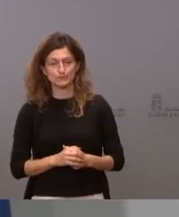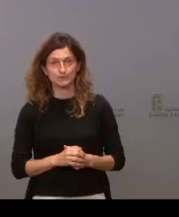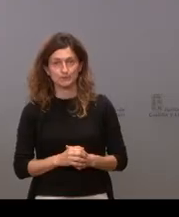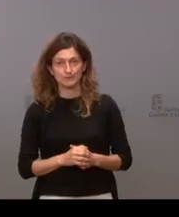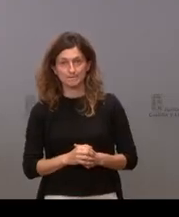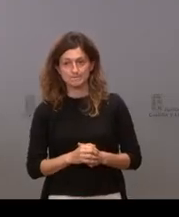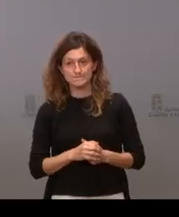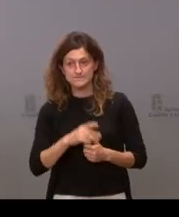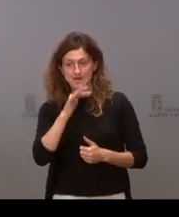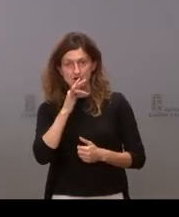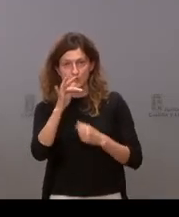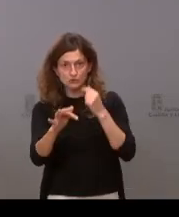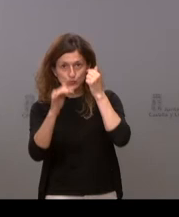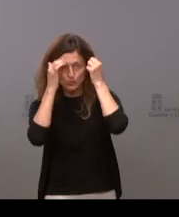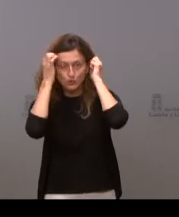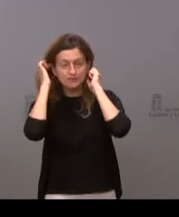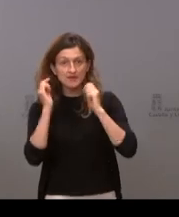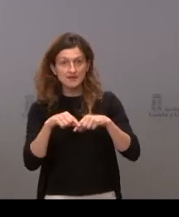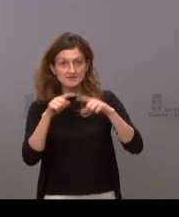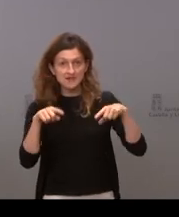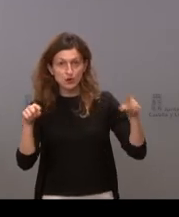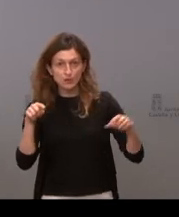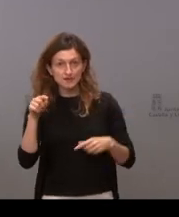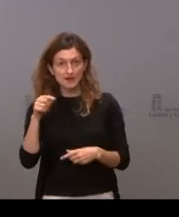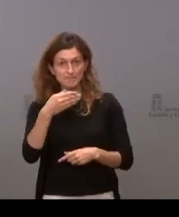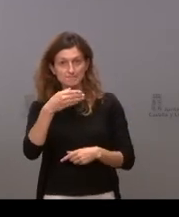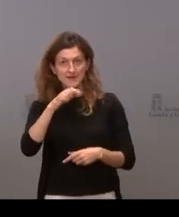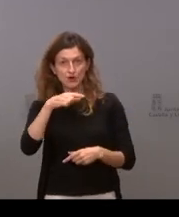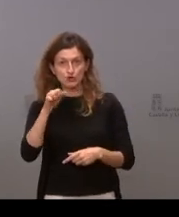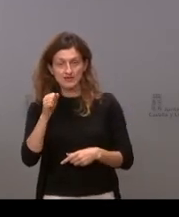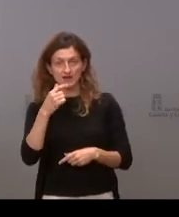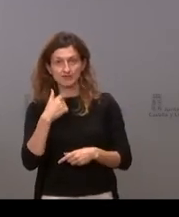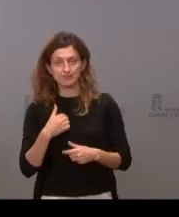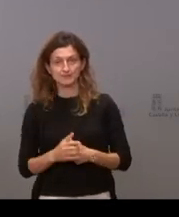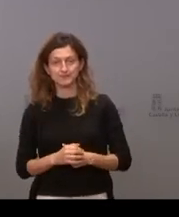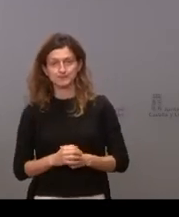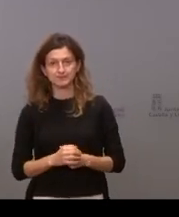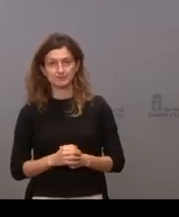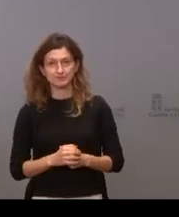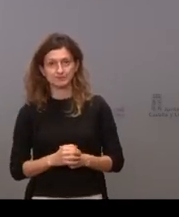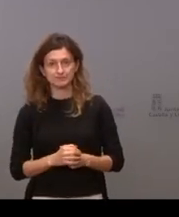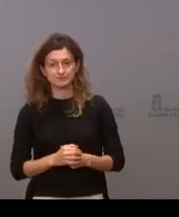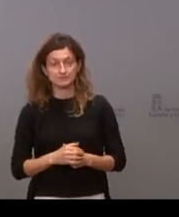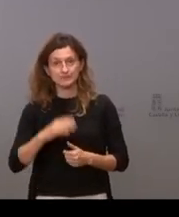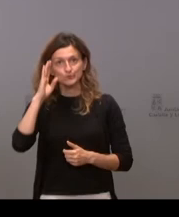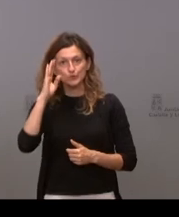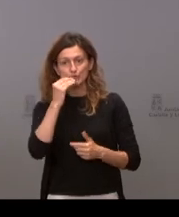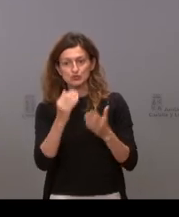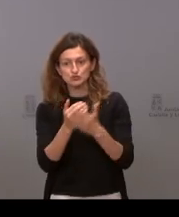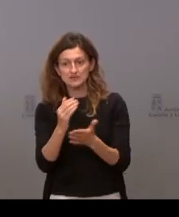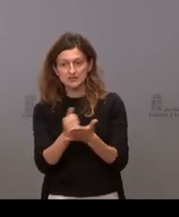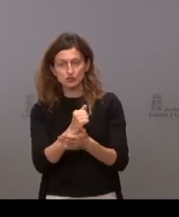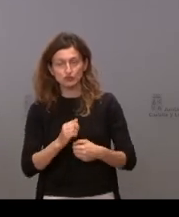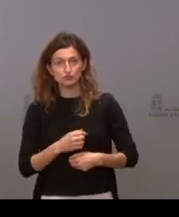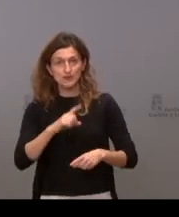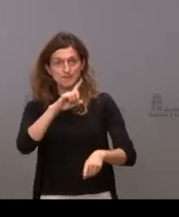es el turno ahora de segovia udaz nos escucha begoña rincón adelante begoña hola buenos días a todos mi